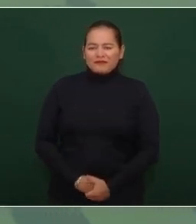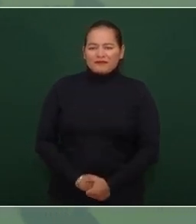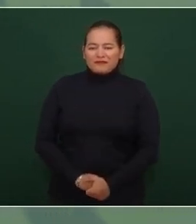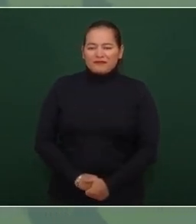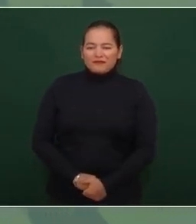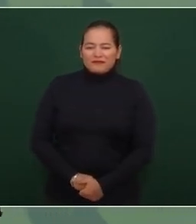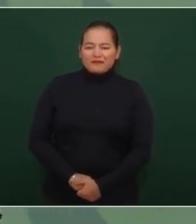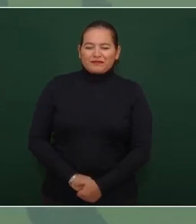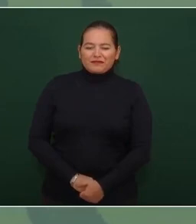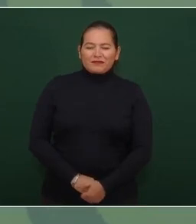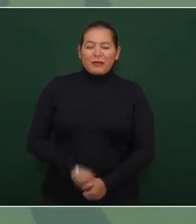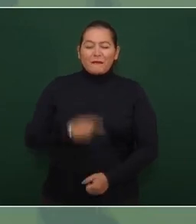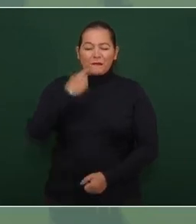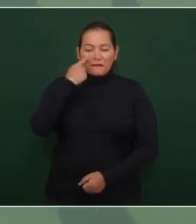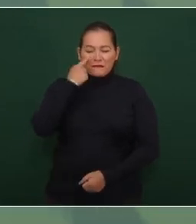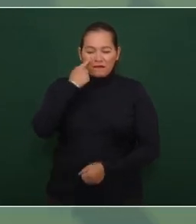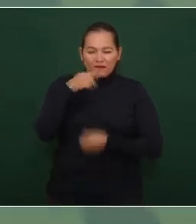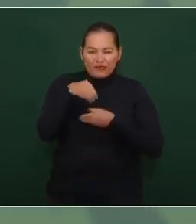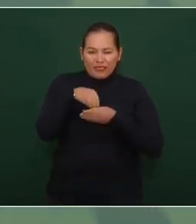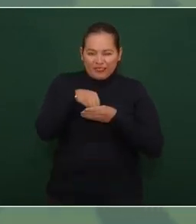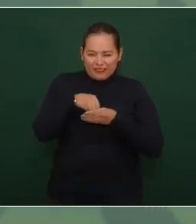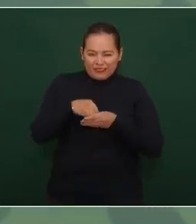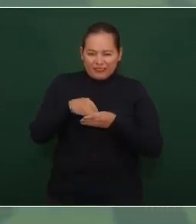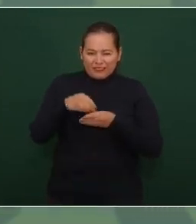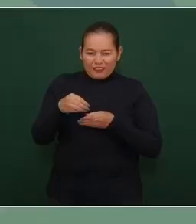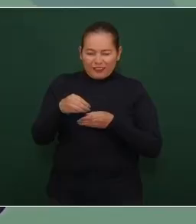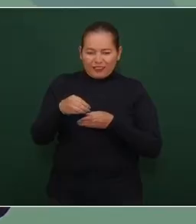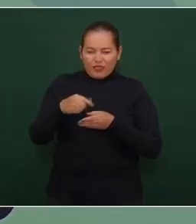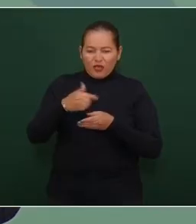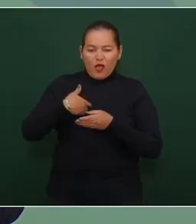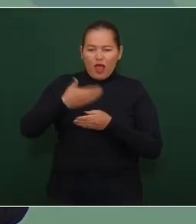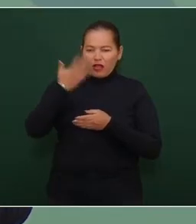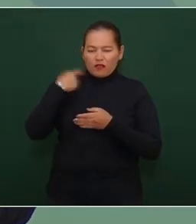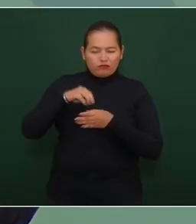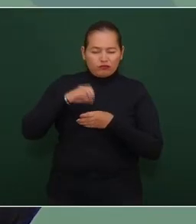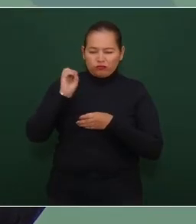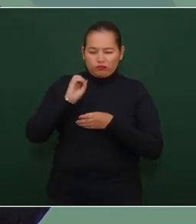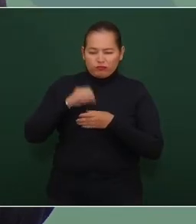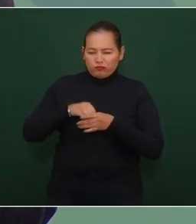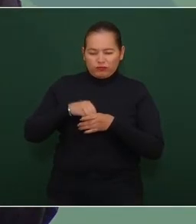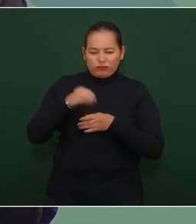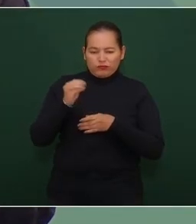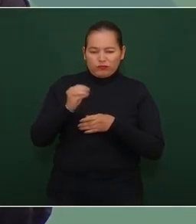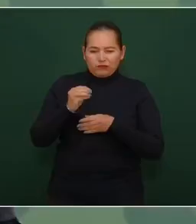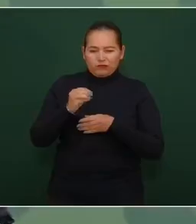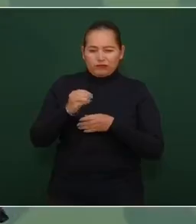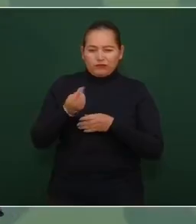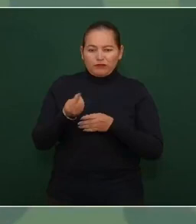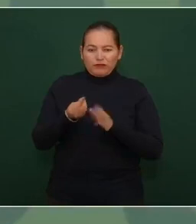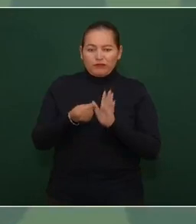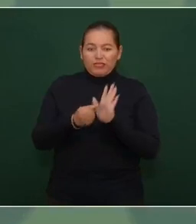y miren lo que traigo aquí también no se los saqué sí el detente